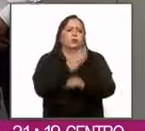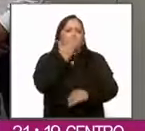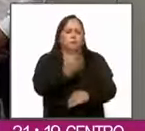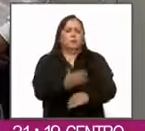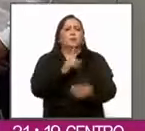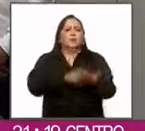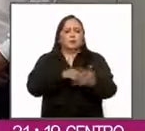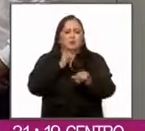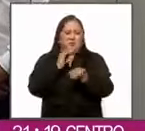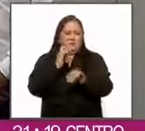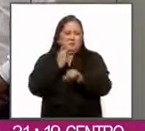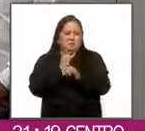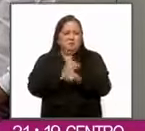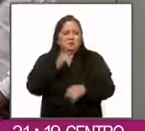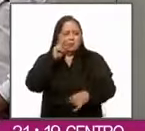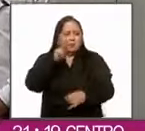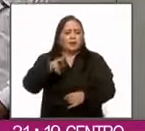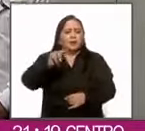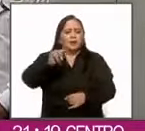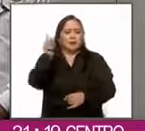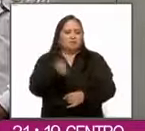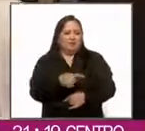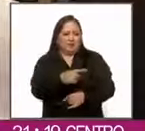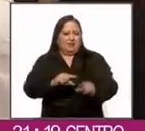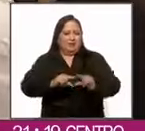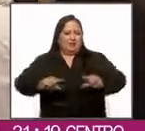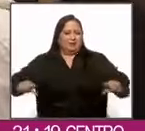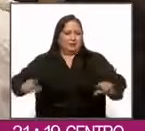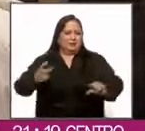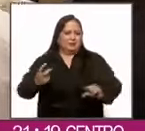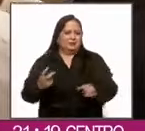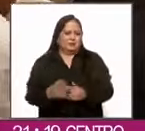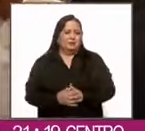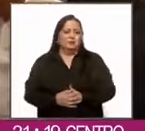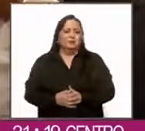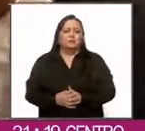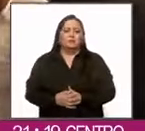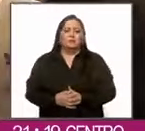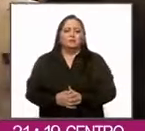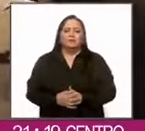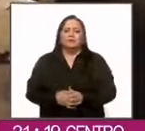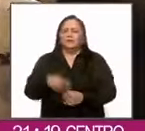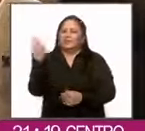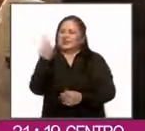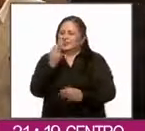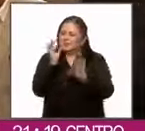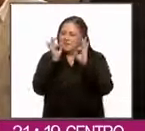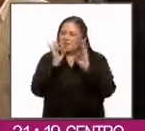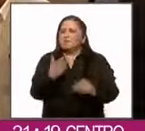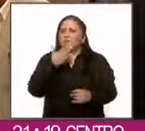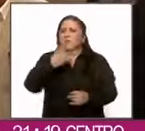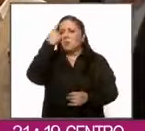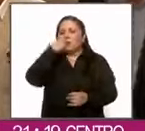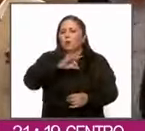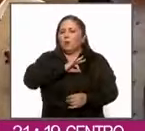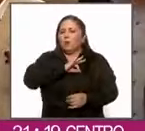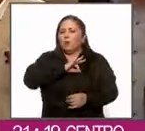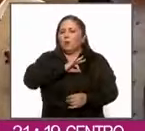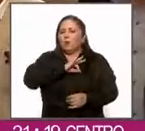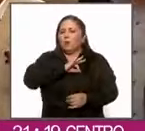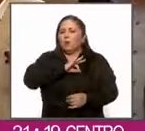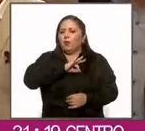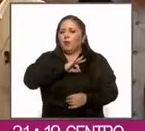página tarjetafinabien.com. Necesitamos un método efectivo para poder enviar